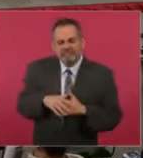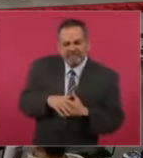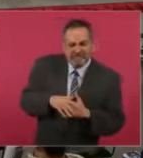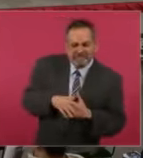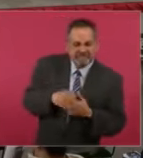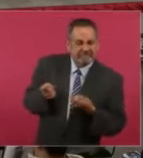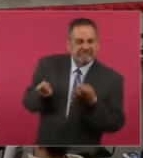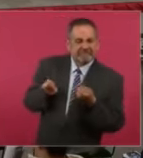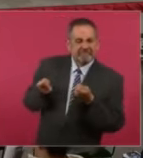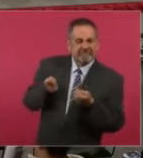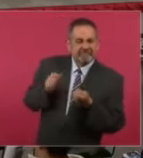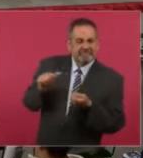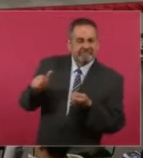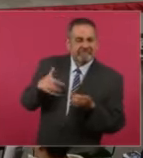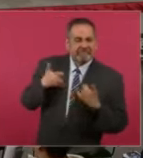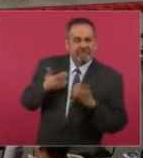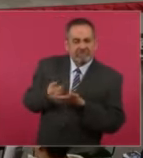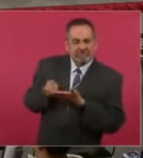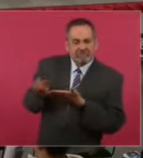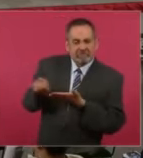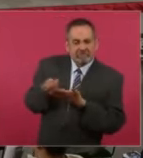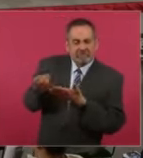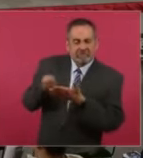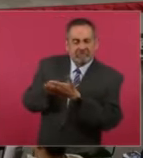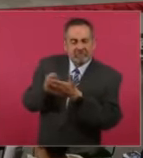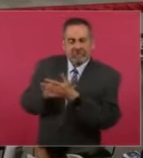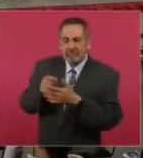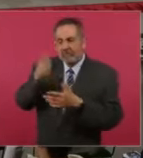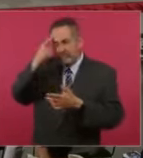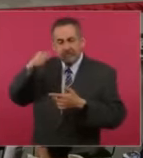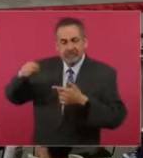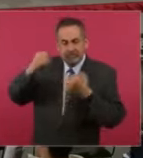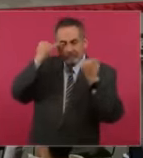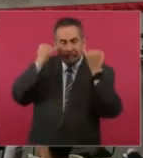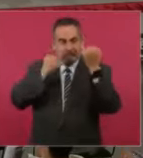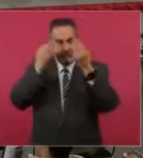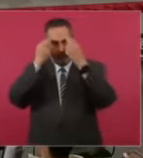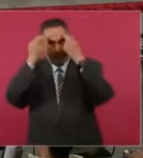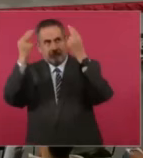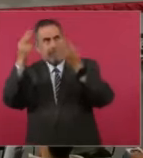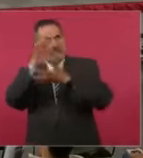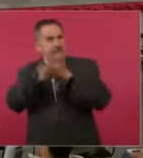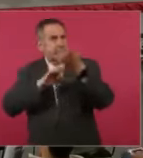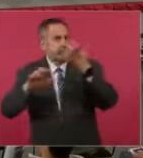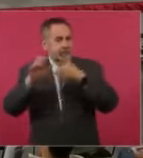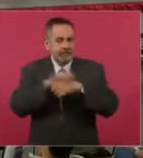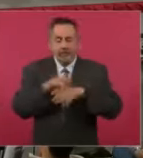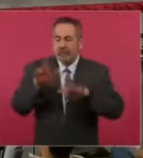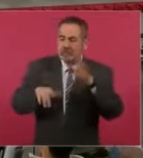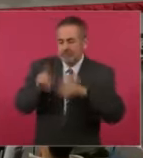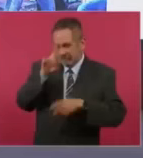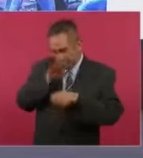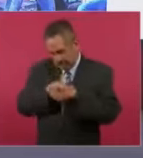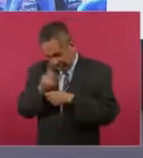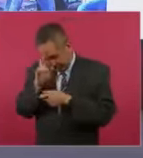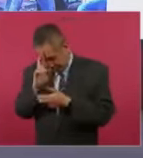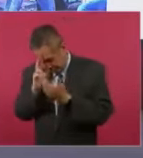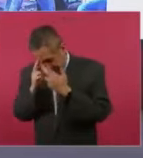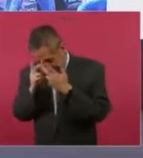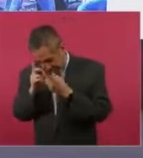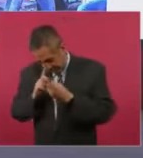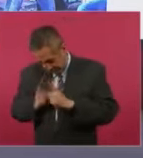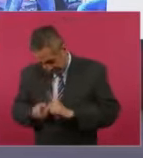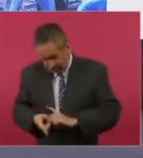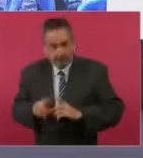comportamiento de los jóvenes que de repente tengan periodos de alucinaciones, que de repente tengan periodos depresivos, que tengan periodos de